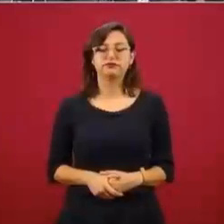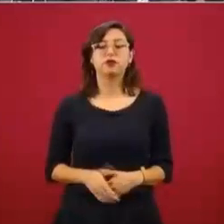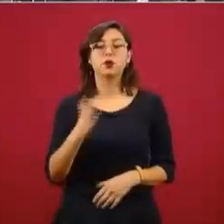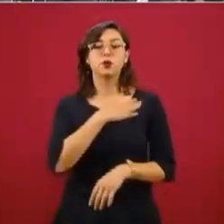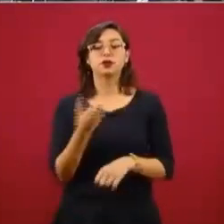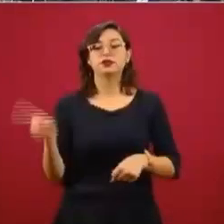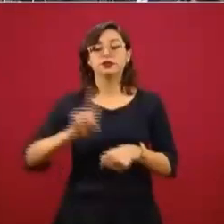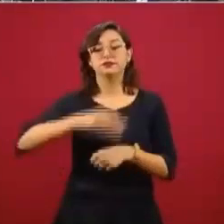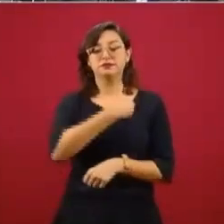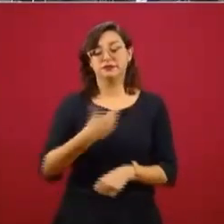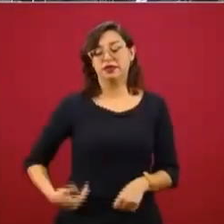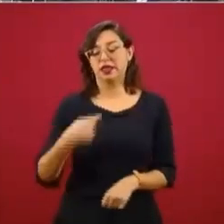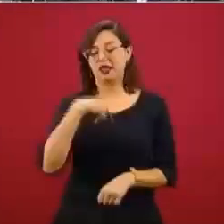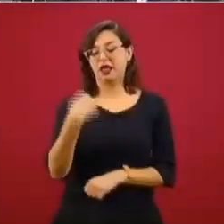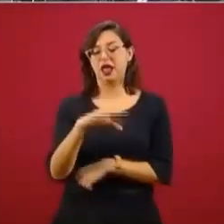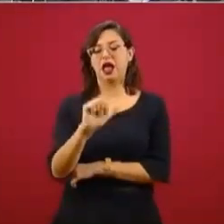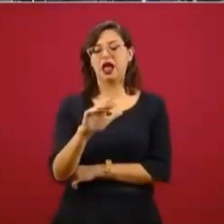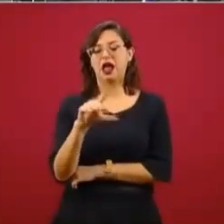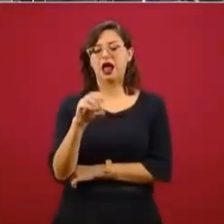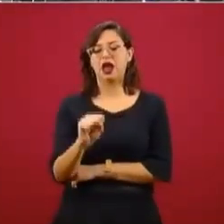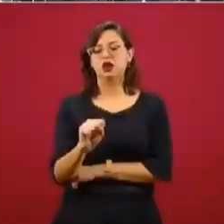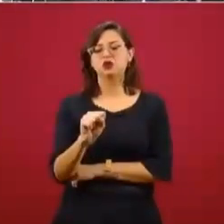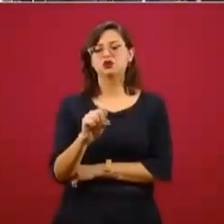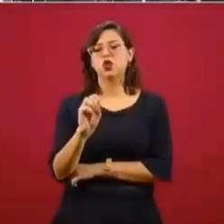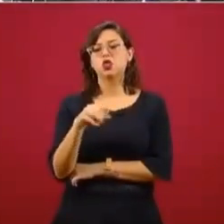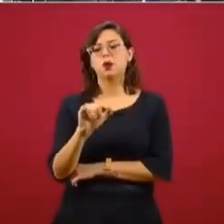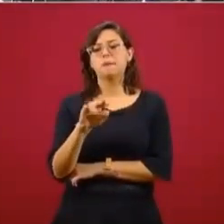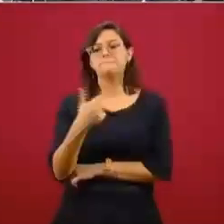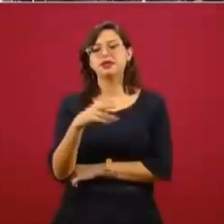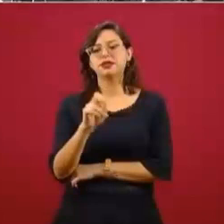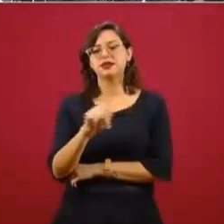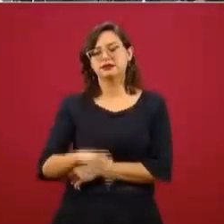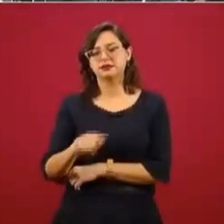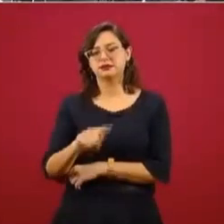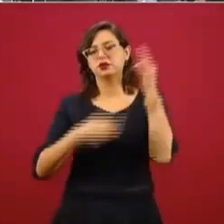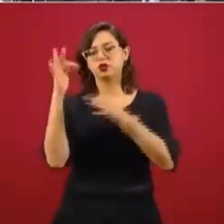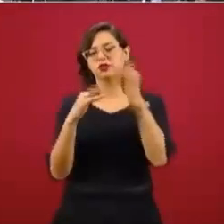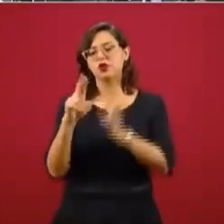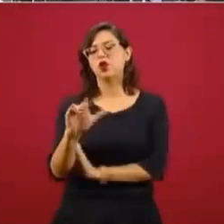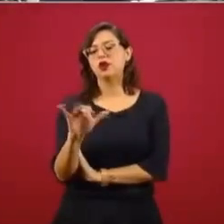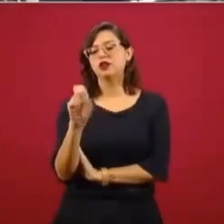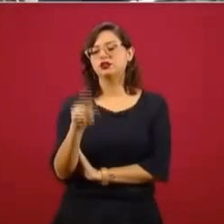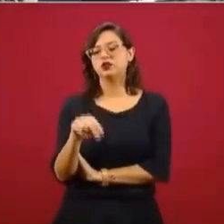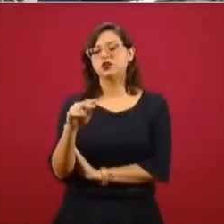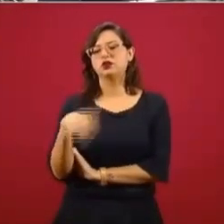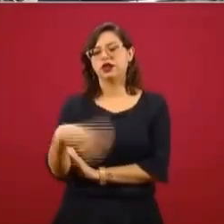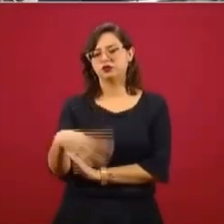Buenos días, presidente. Carlos Domínguez de Nación 14. Presidente, le quisiera comentar un caso de una empresa que